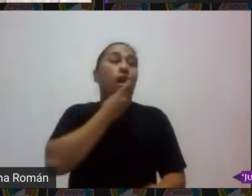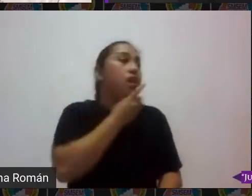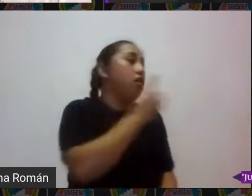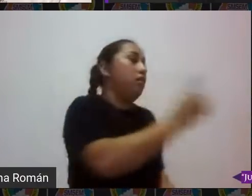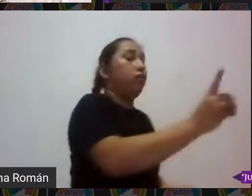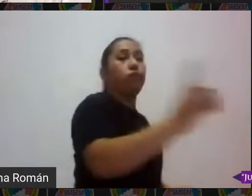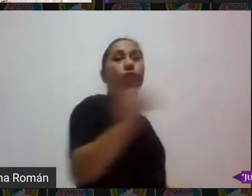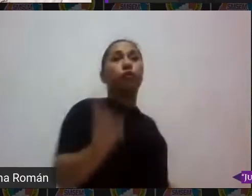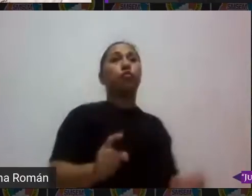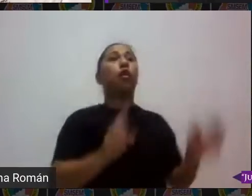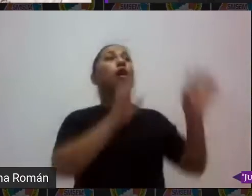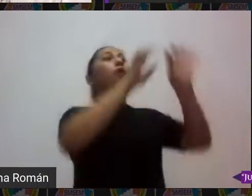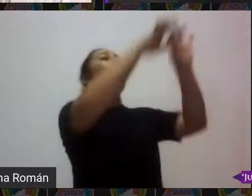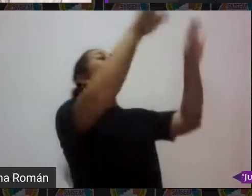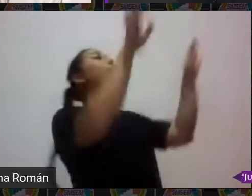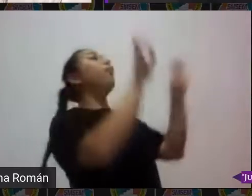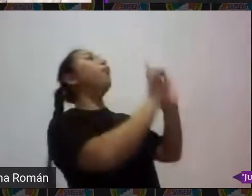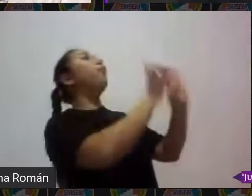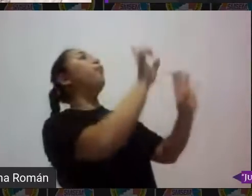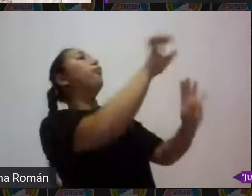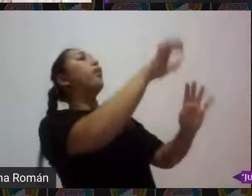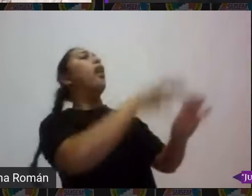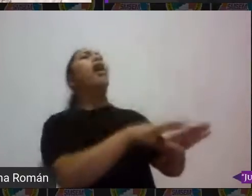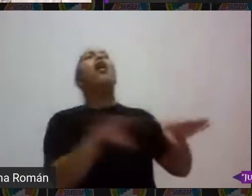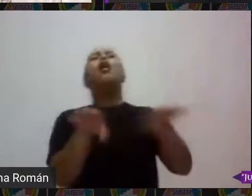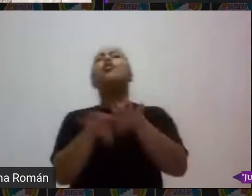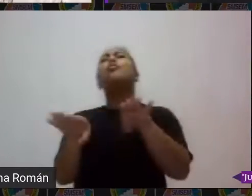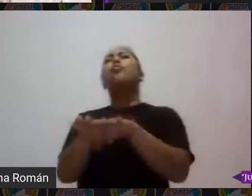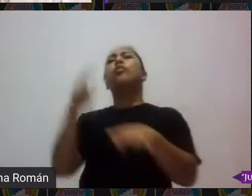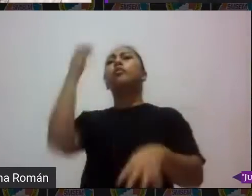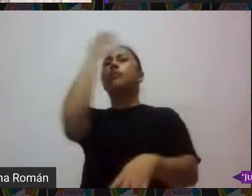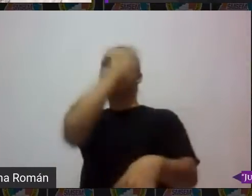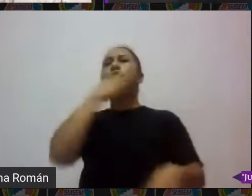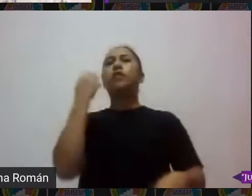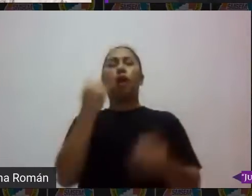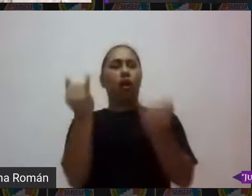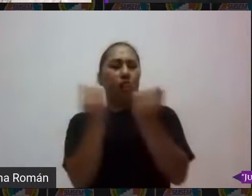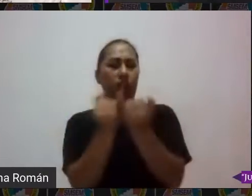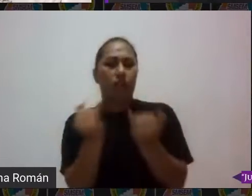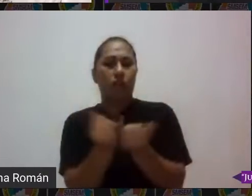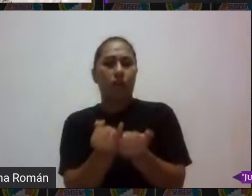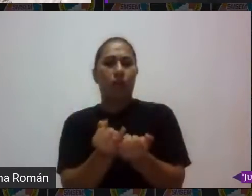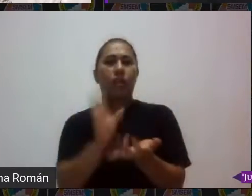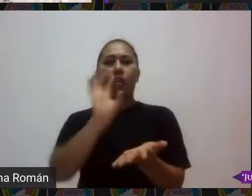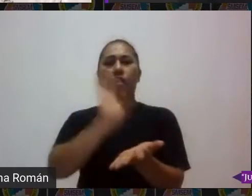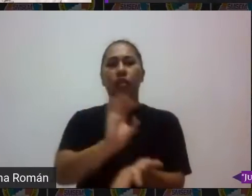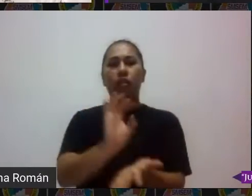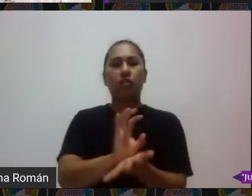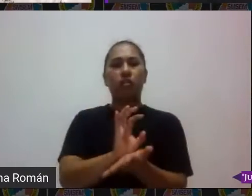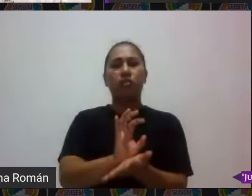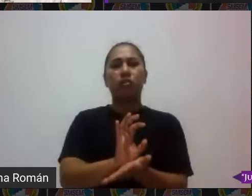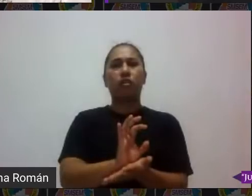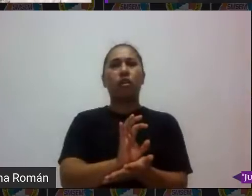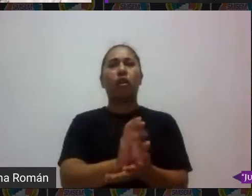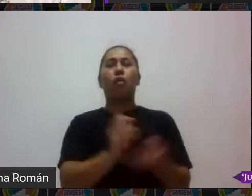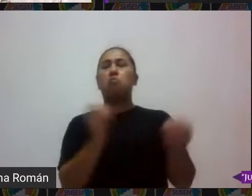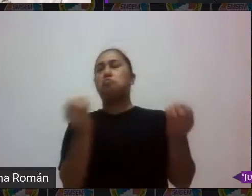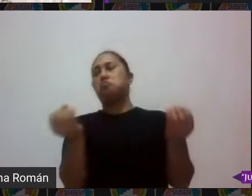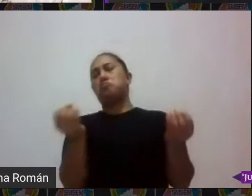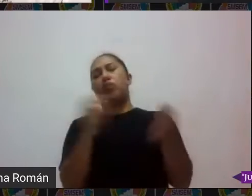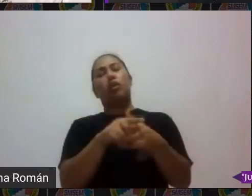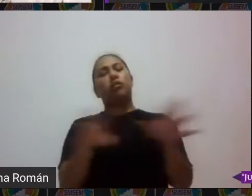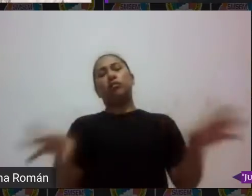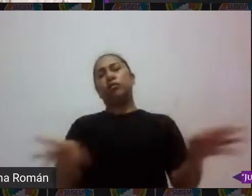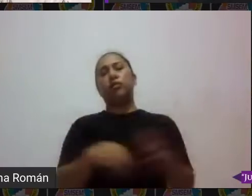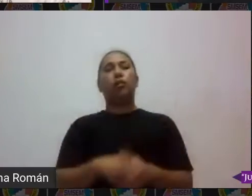eslogan creo que hasta un meme hay de eso cómo voy a evaluar igual a los desiguales pues porque